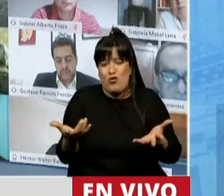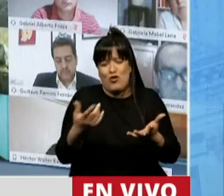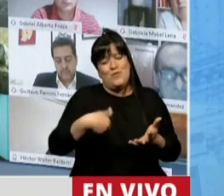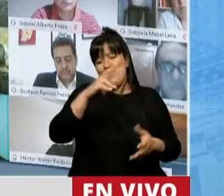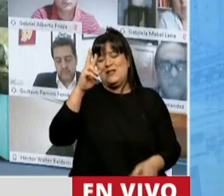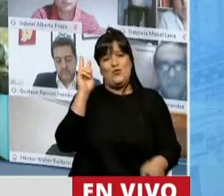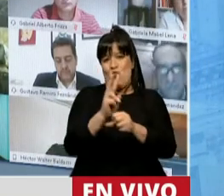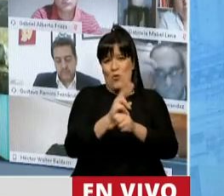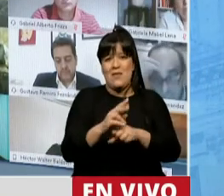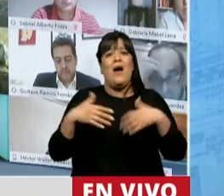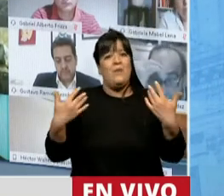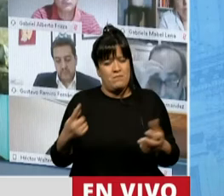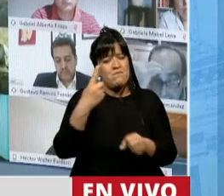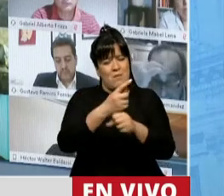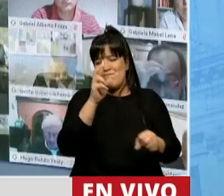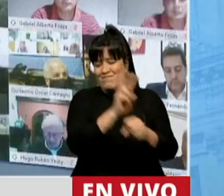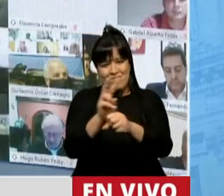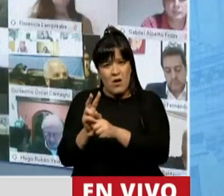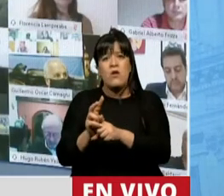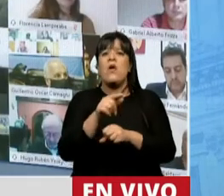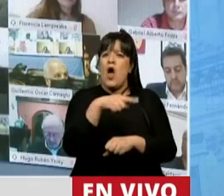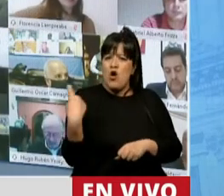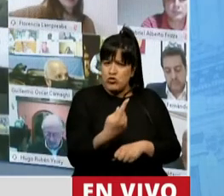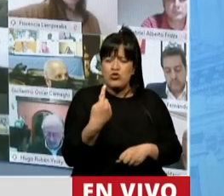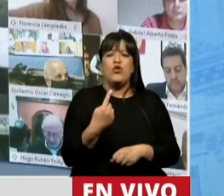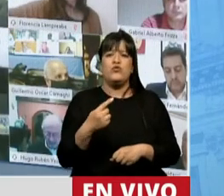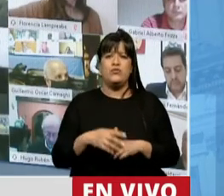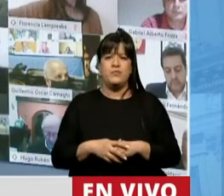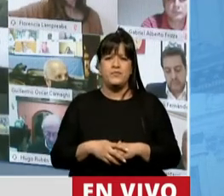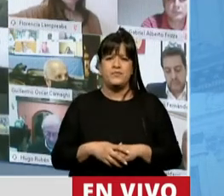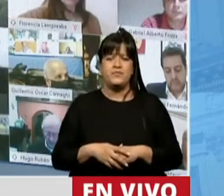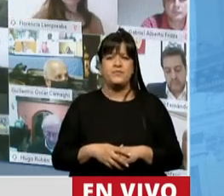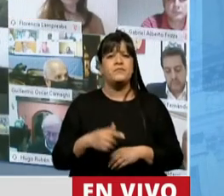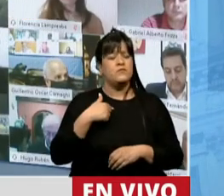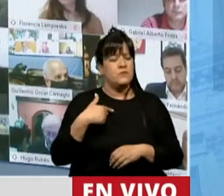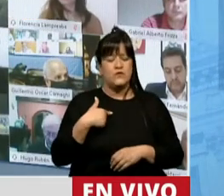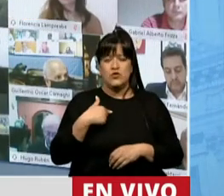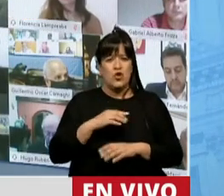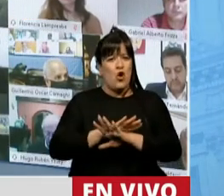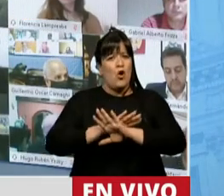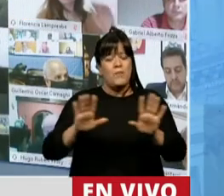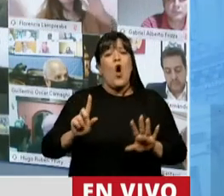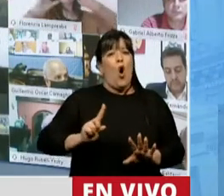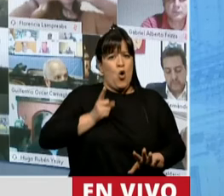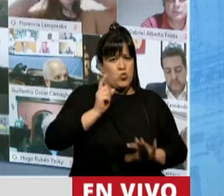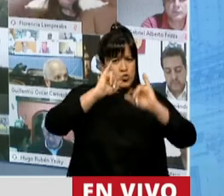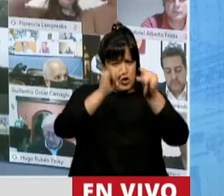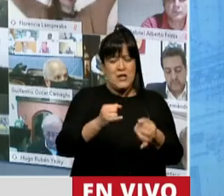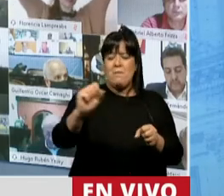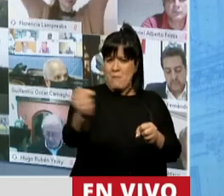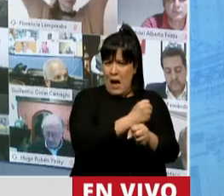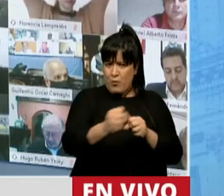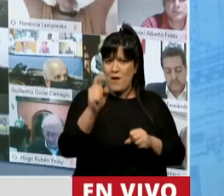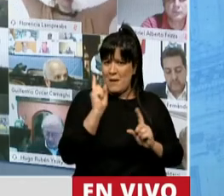básicamente esto, señora Presidenta, para dejar en claro, más allá de manifestar mi total orgullo por la aprobación